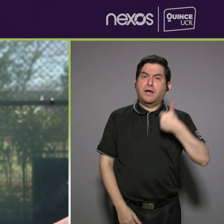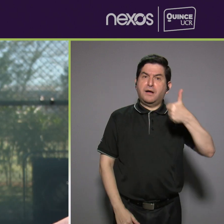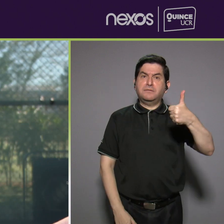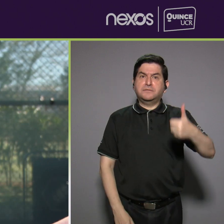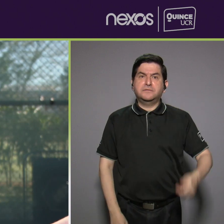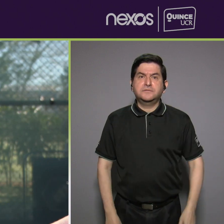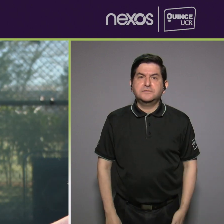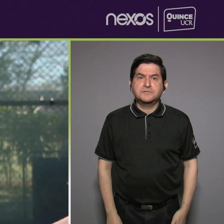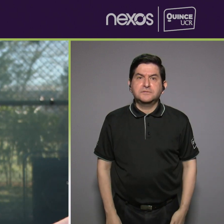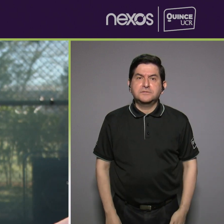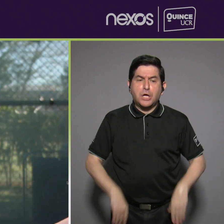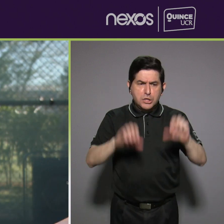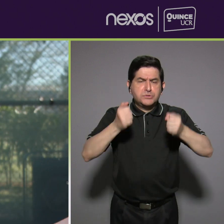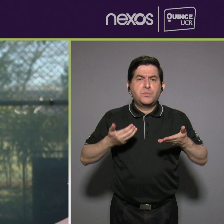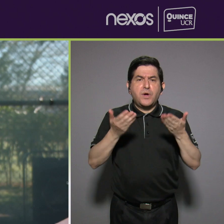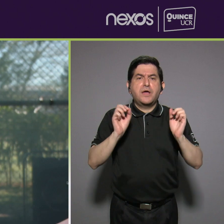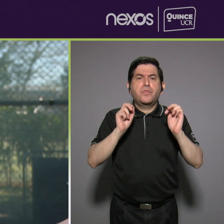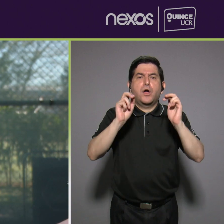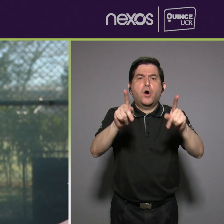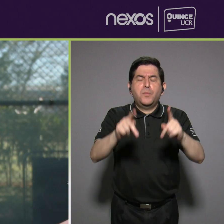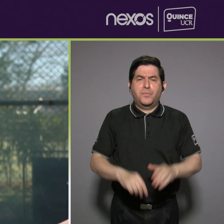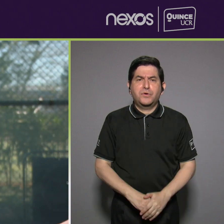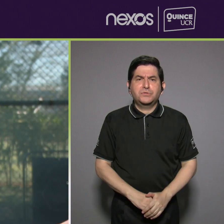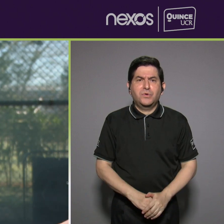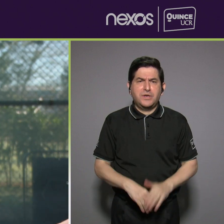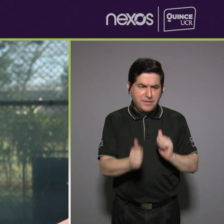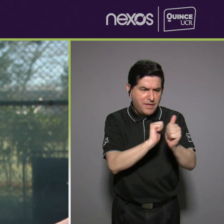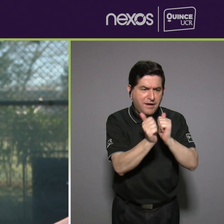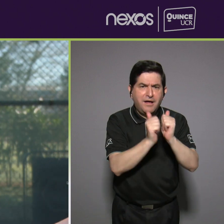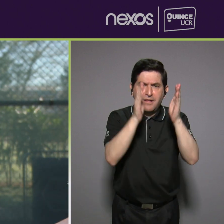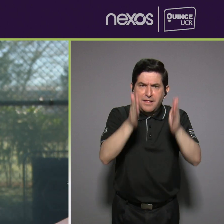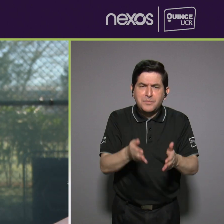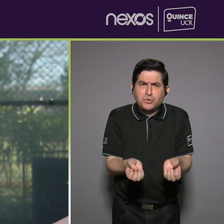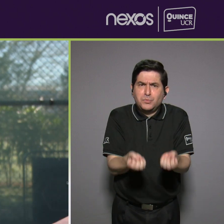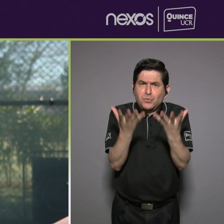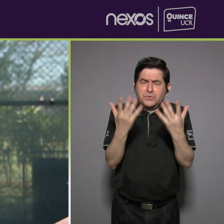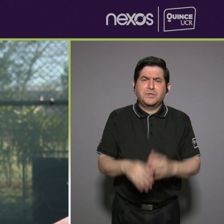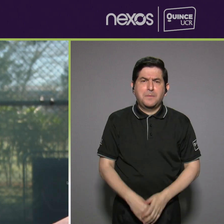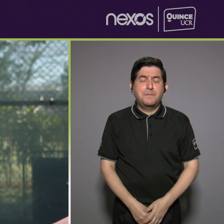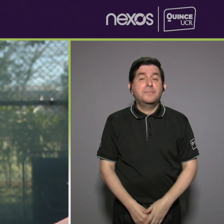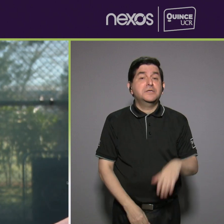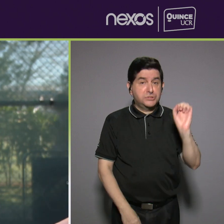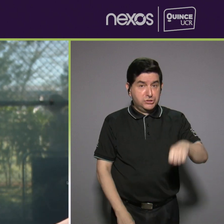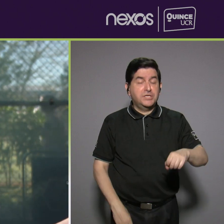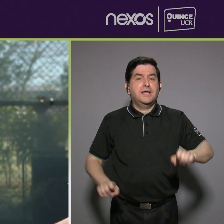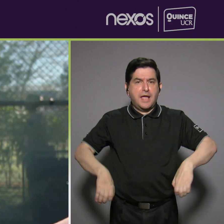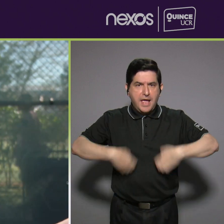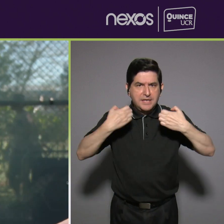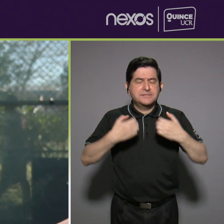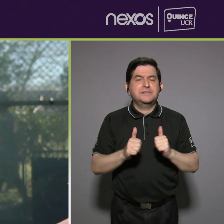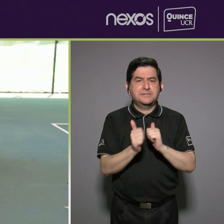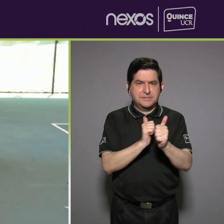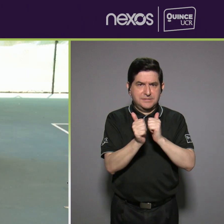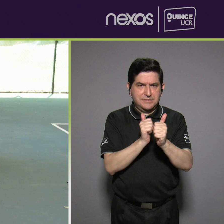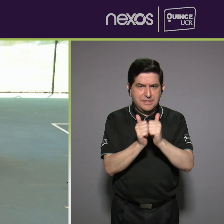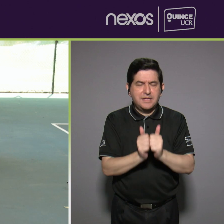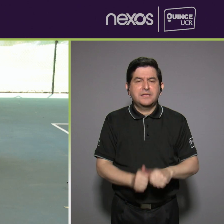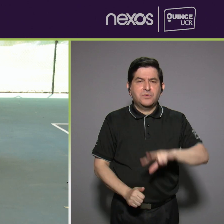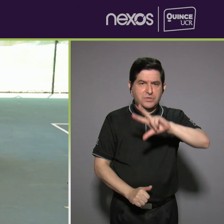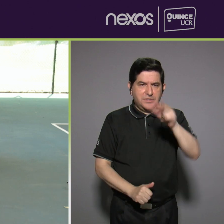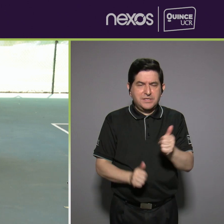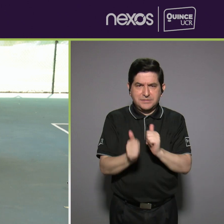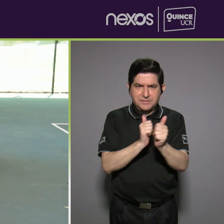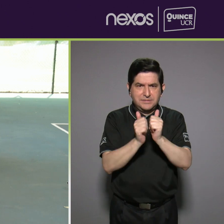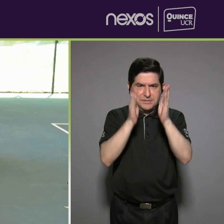se le puede dar la oportunidad a un montón de atletas porque la verdad es que habemos un montón de paratletas en el país